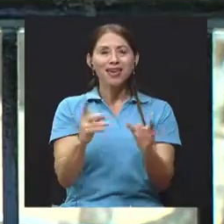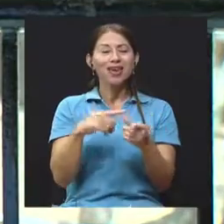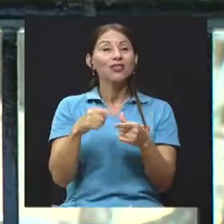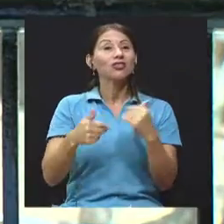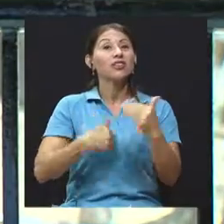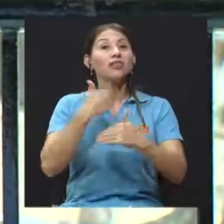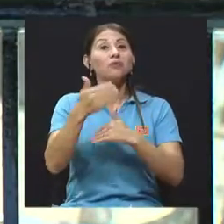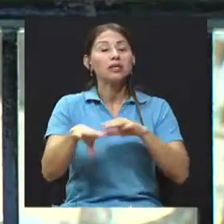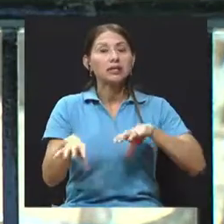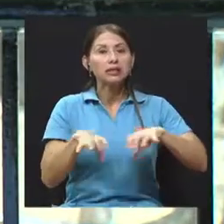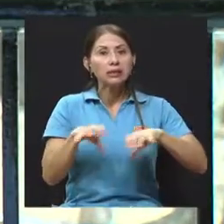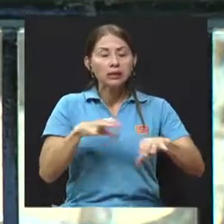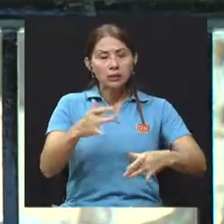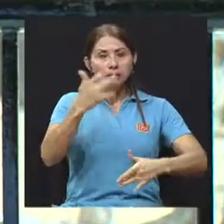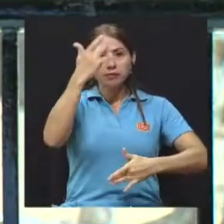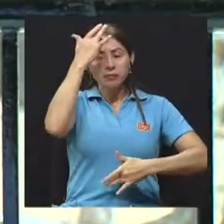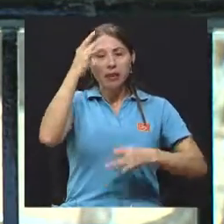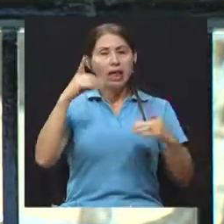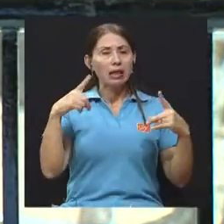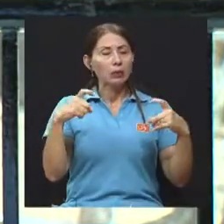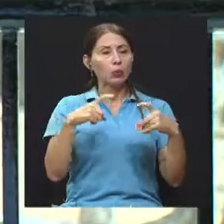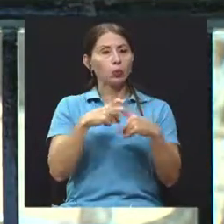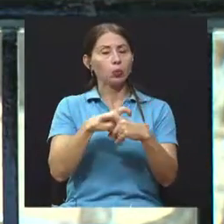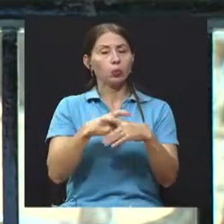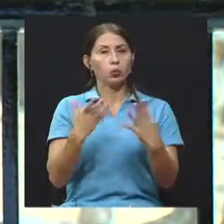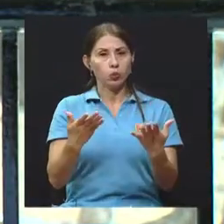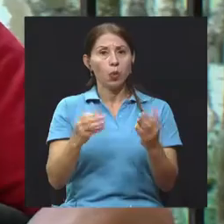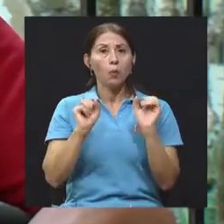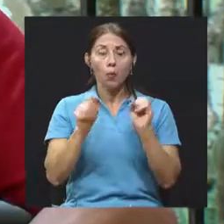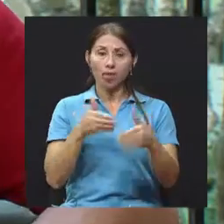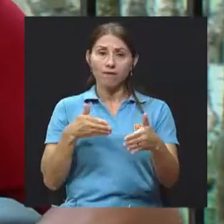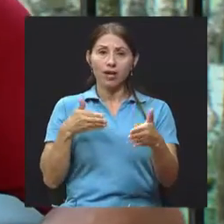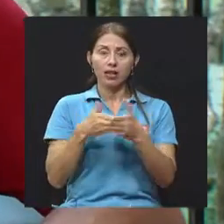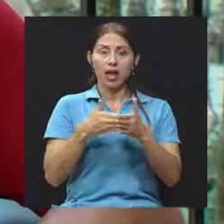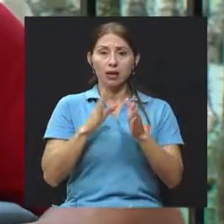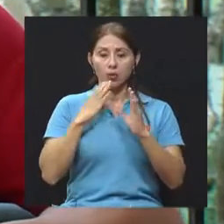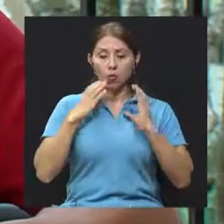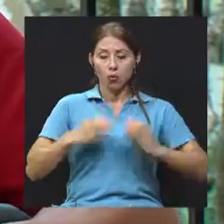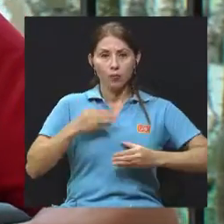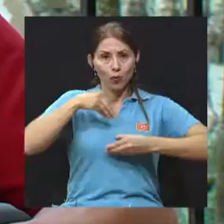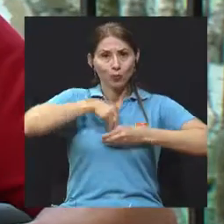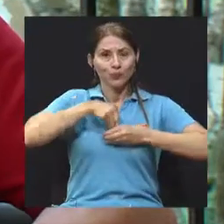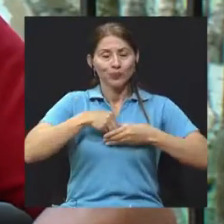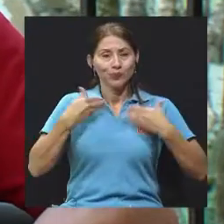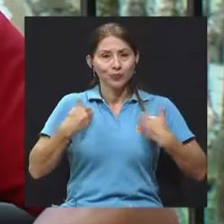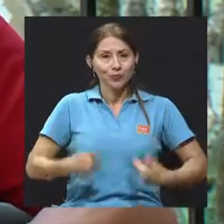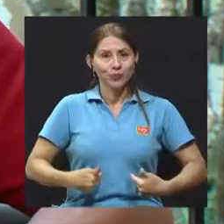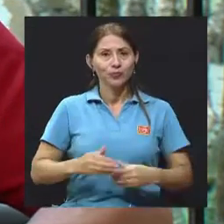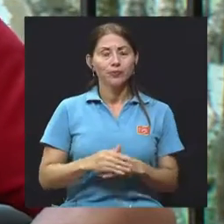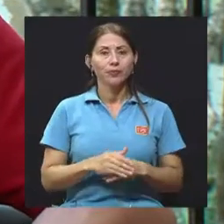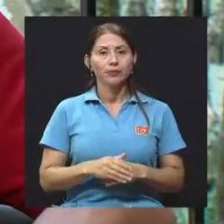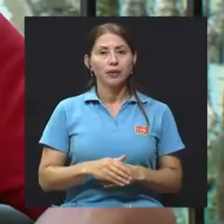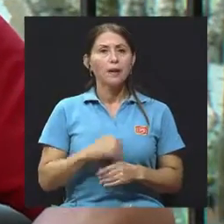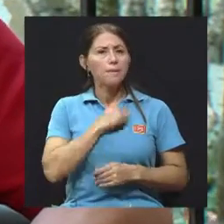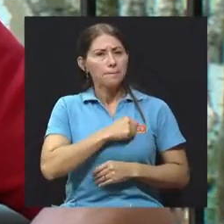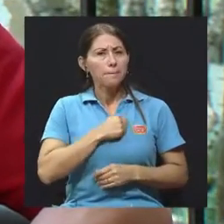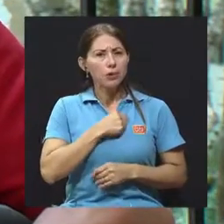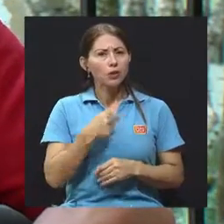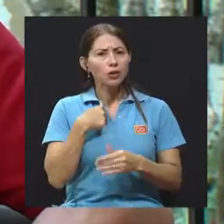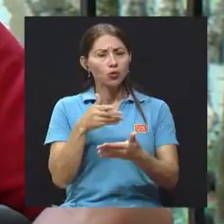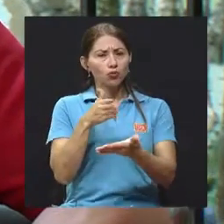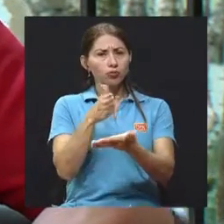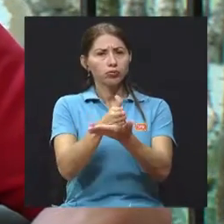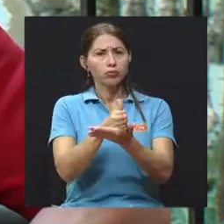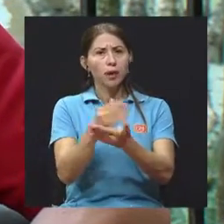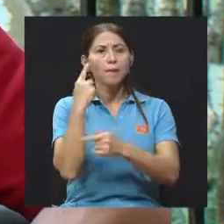actividad de enfermedad, a muy severa, afectando órganos internos incluso. Doctor, perdón que lo interrumpa, para ampliar ese aspecto, porque también